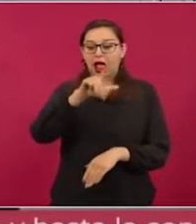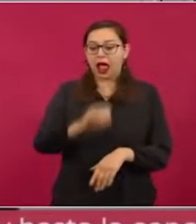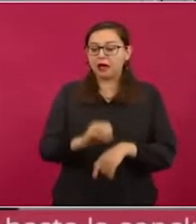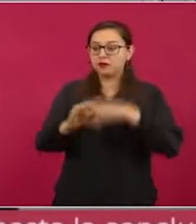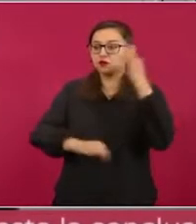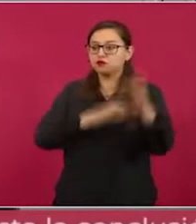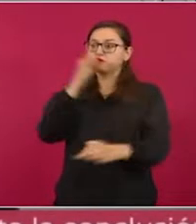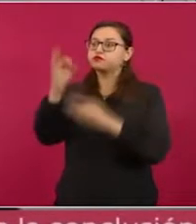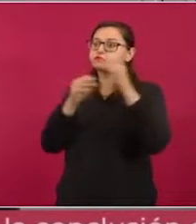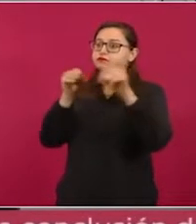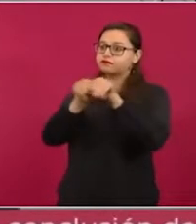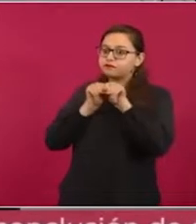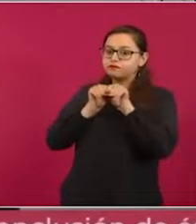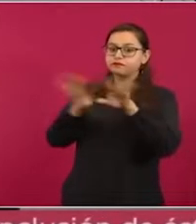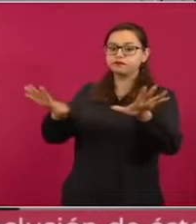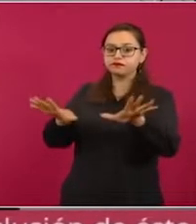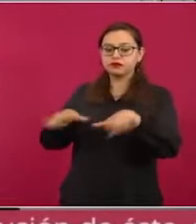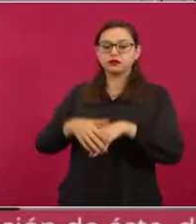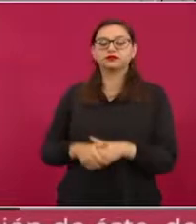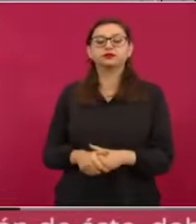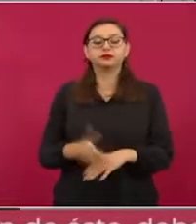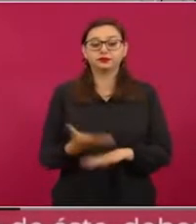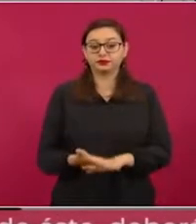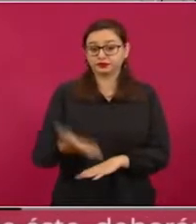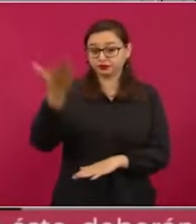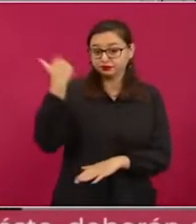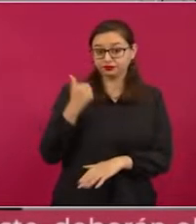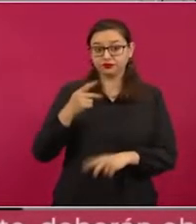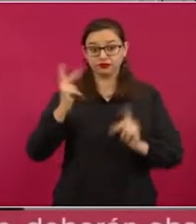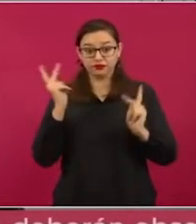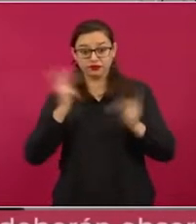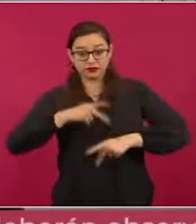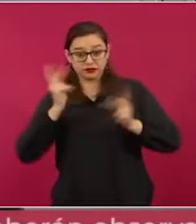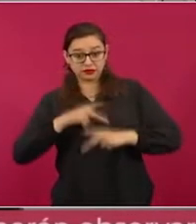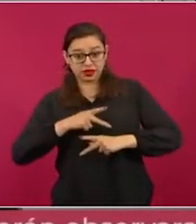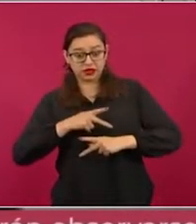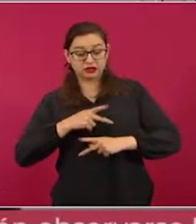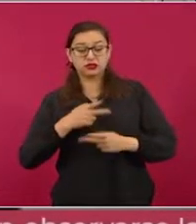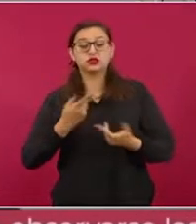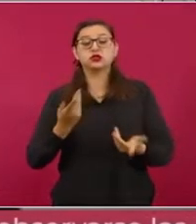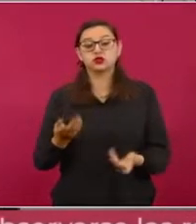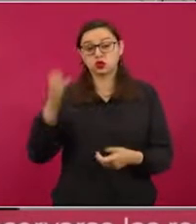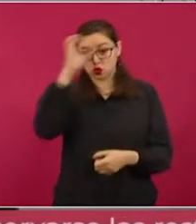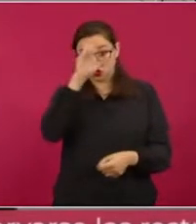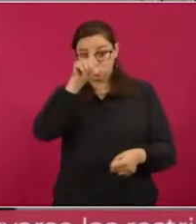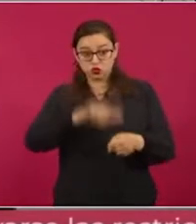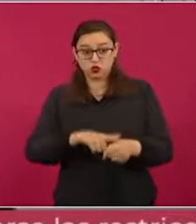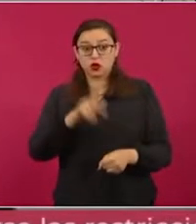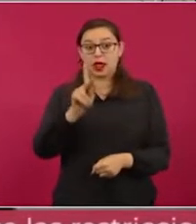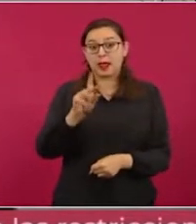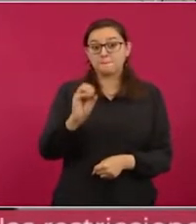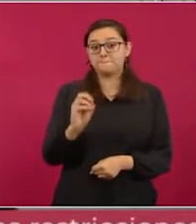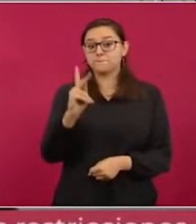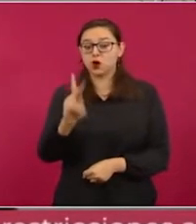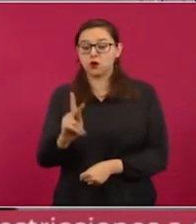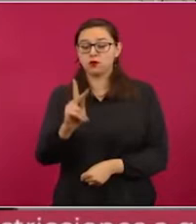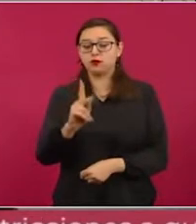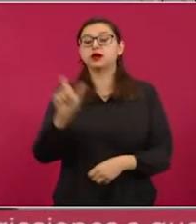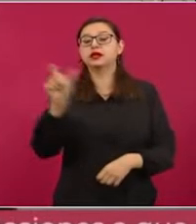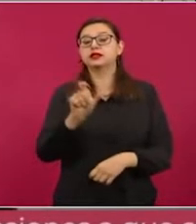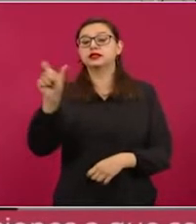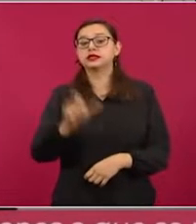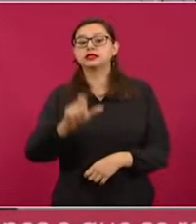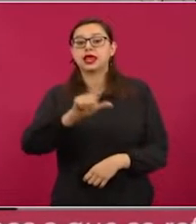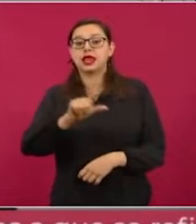difundió un video a través de la cuenta de TikTok Cultura Pop XXLL, en el cual se